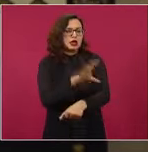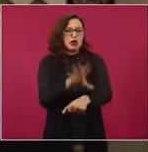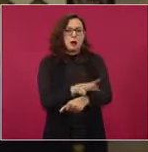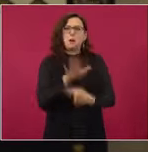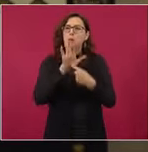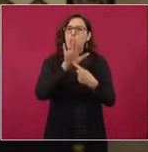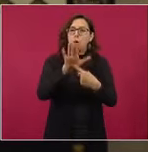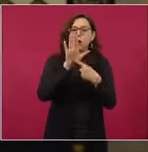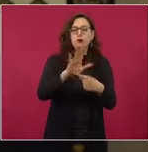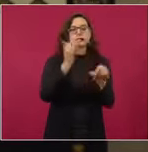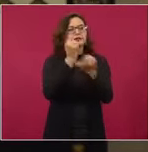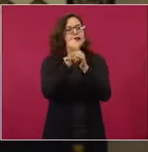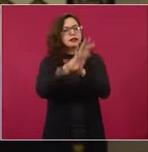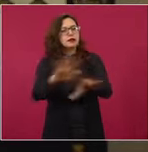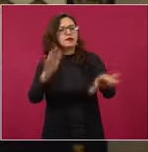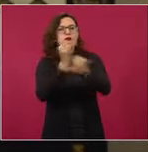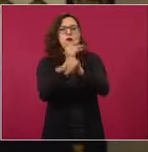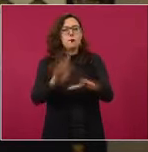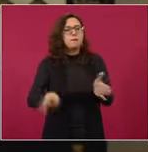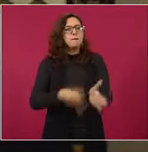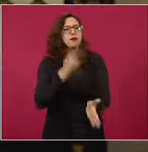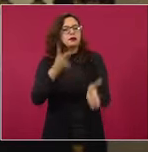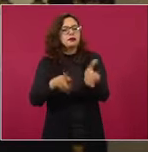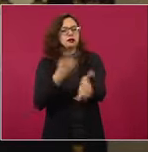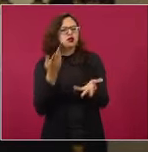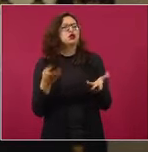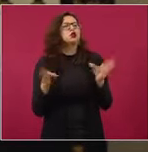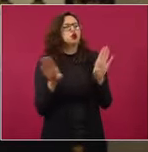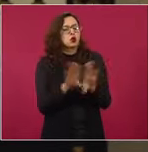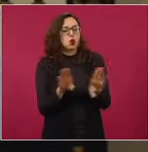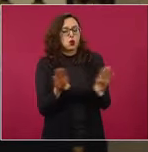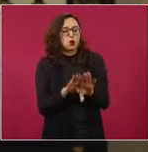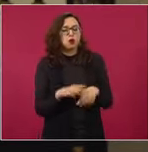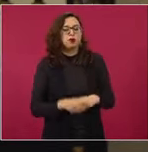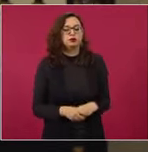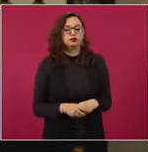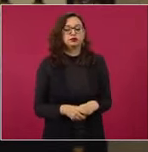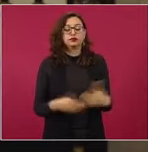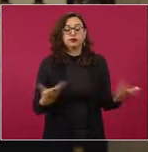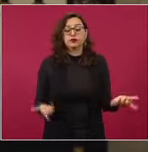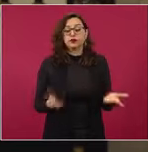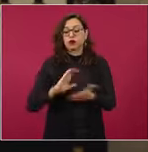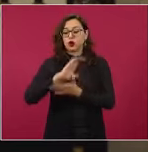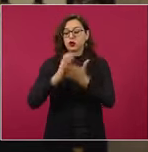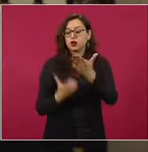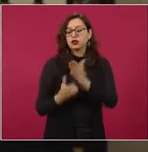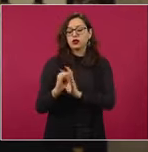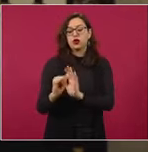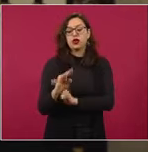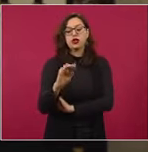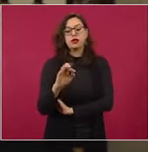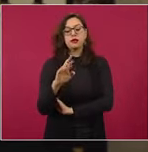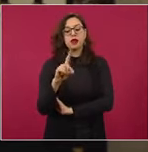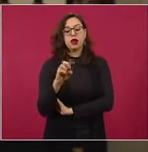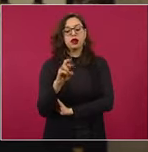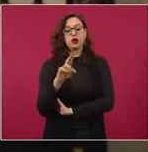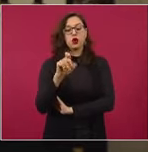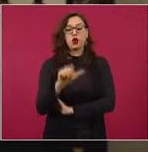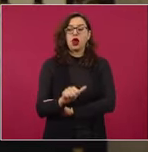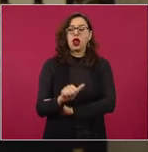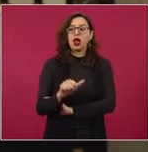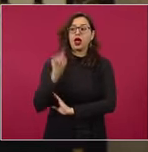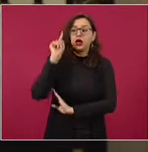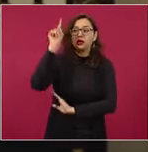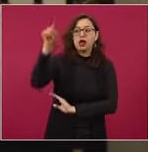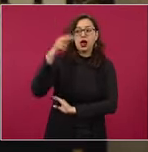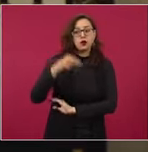exposiciones y relacionado a la energía? Hoy vence el contrato de Iberdrola en Nuevo León, se había dicho que no